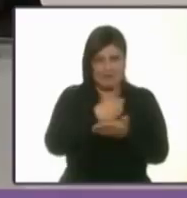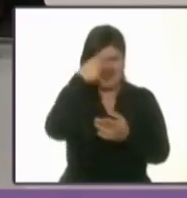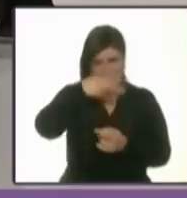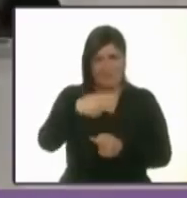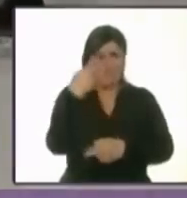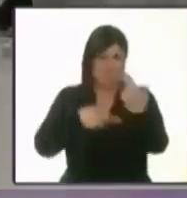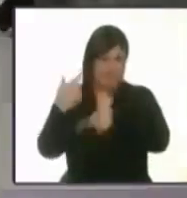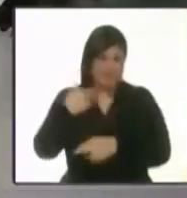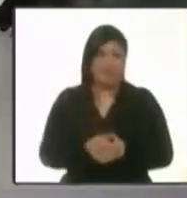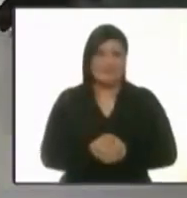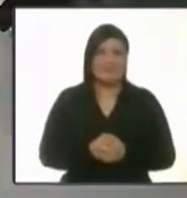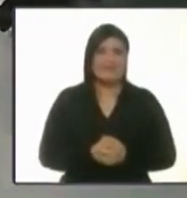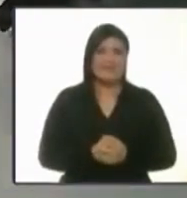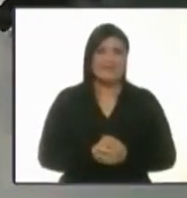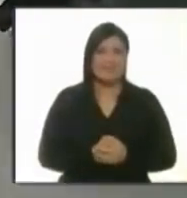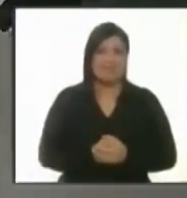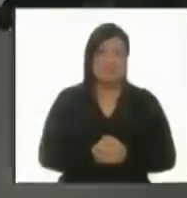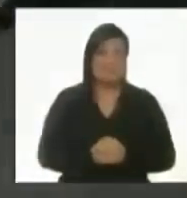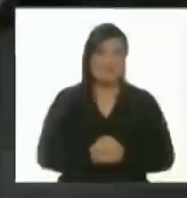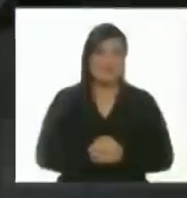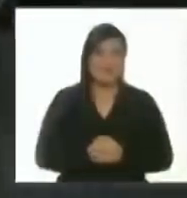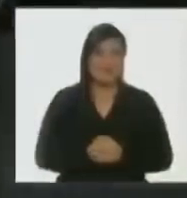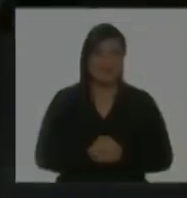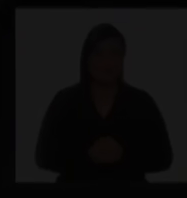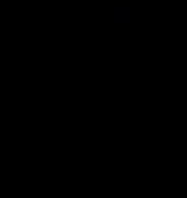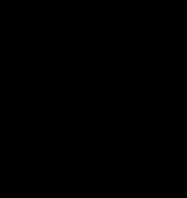Volvemos. de la Ciudad de México. ¡Gracias!